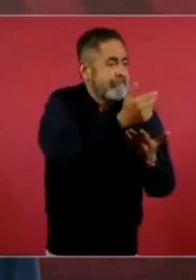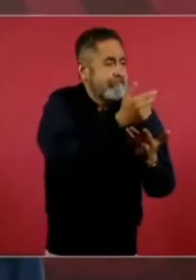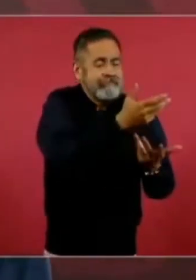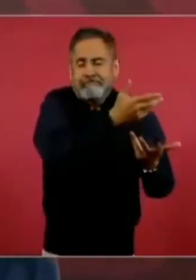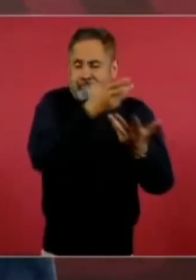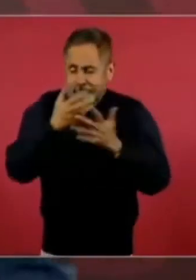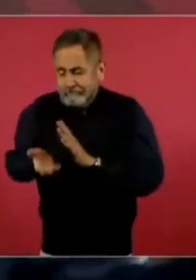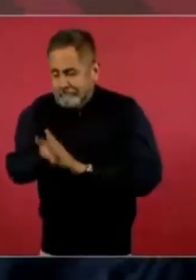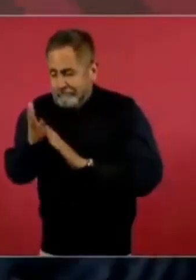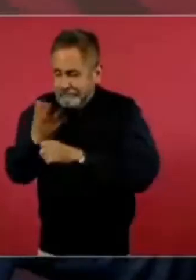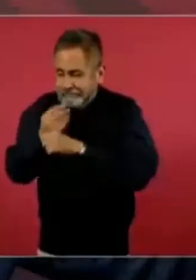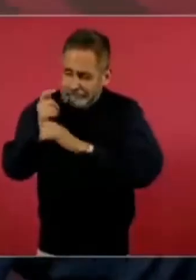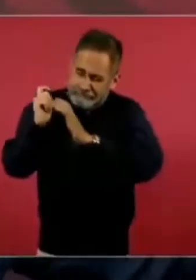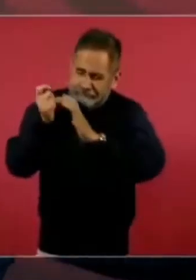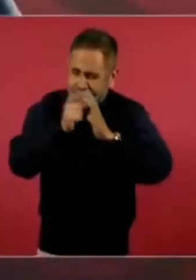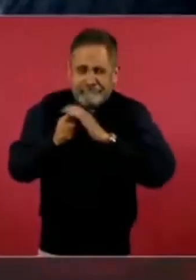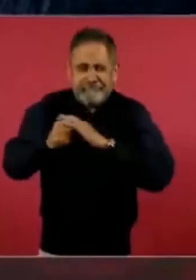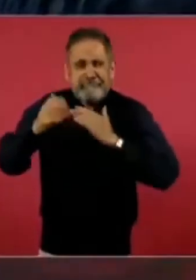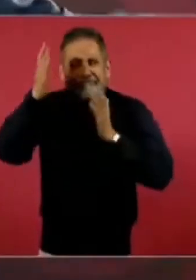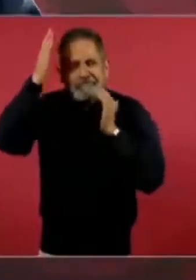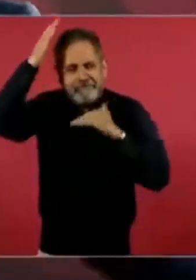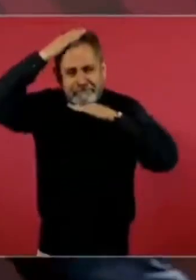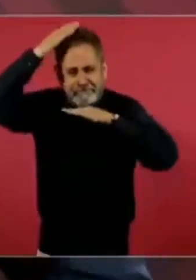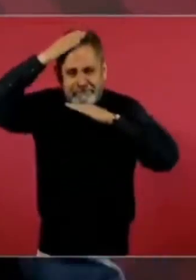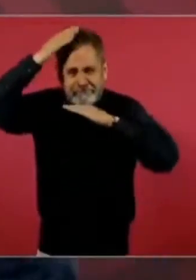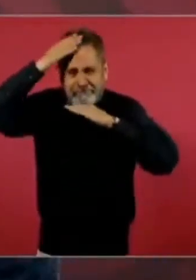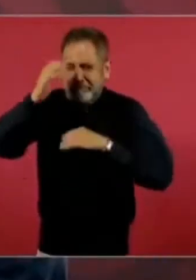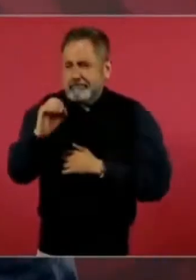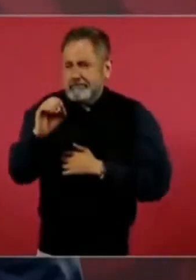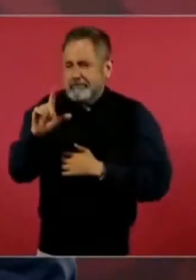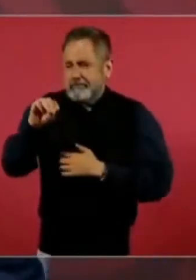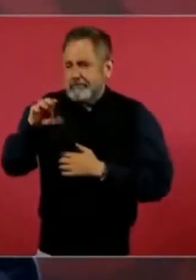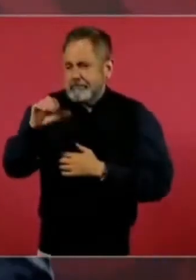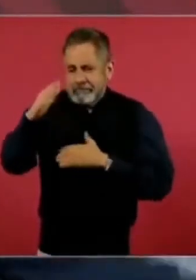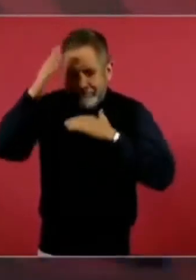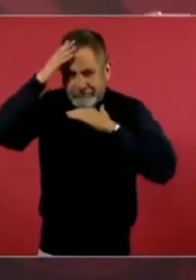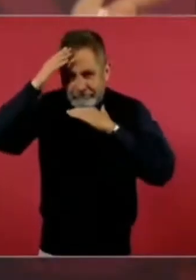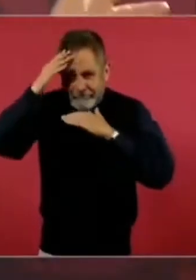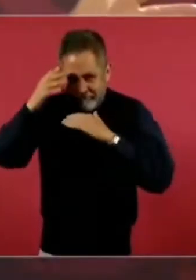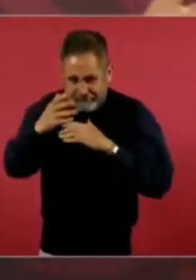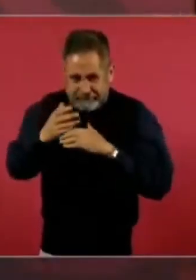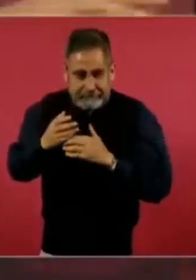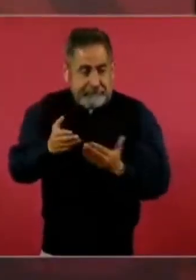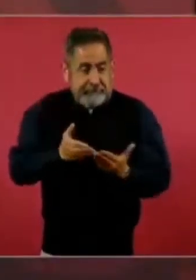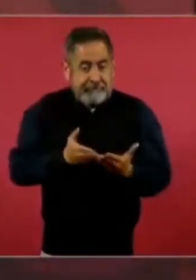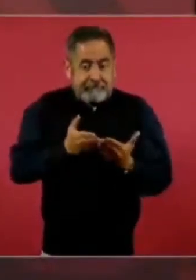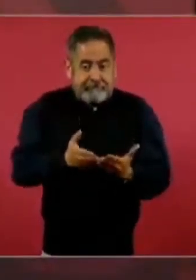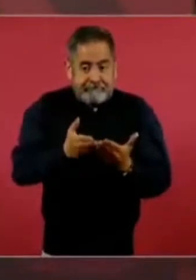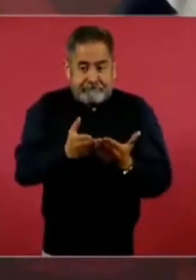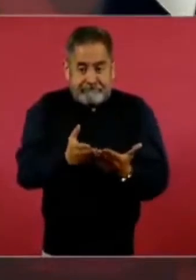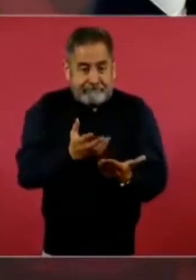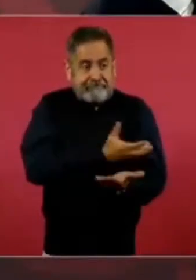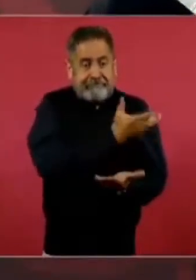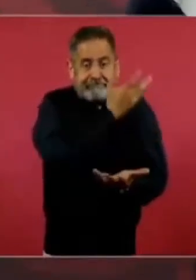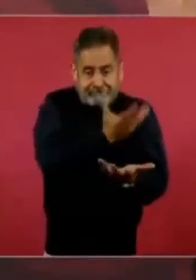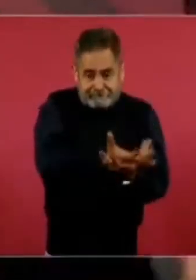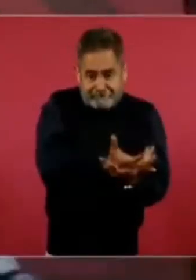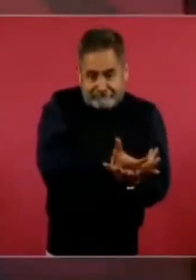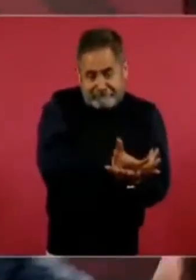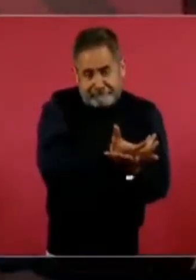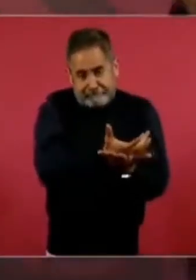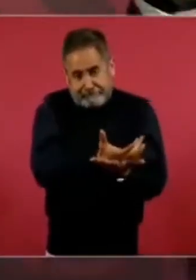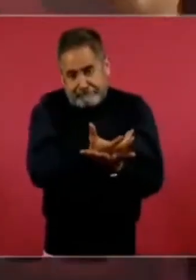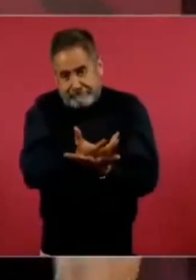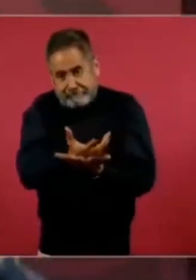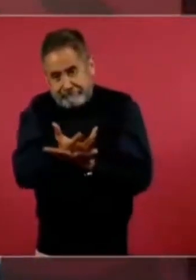para esculpir las cabezas colosales en balsas por toda la costa,